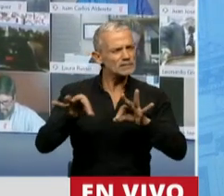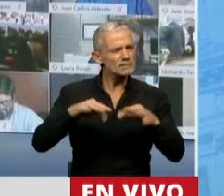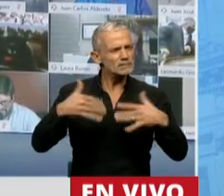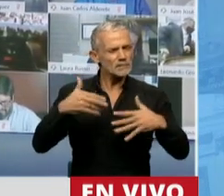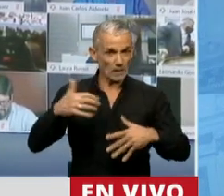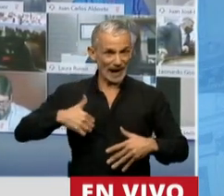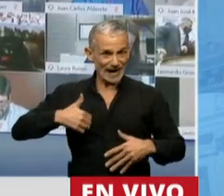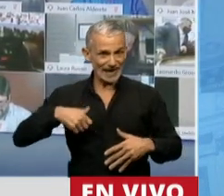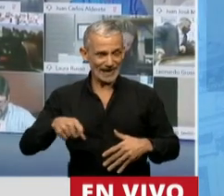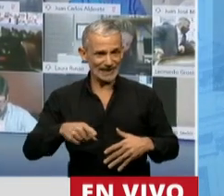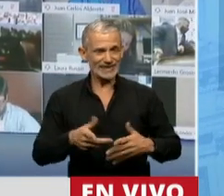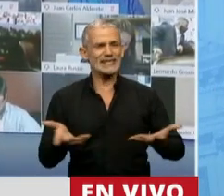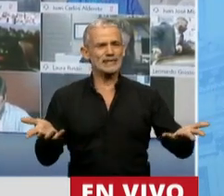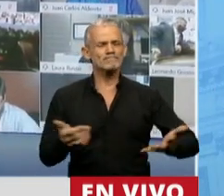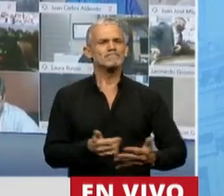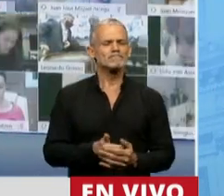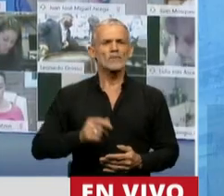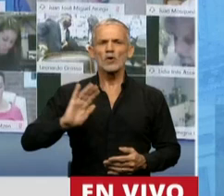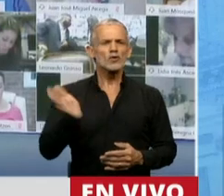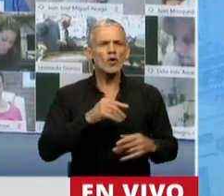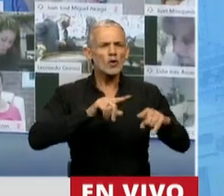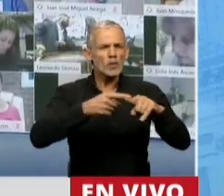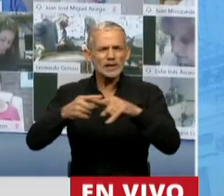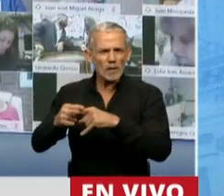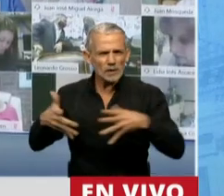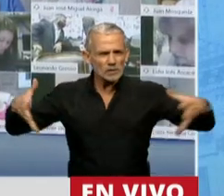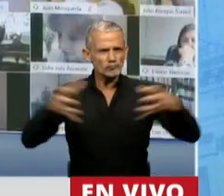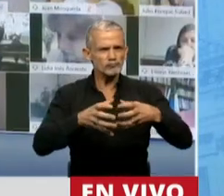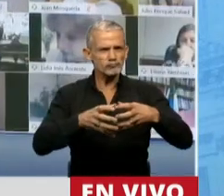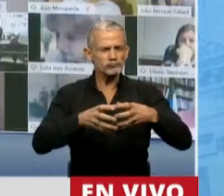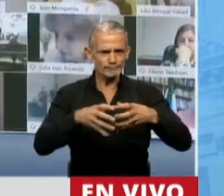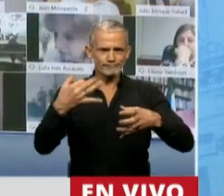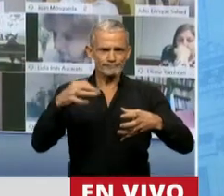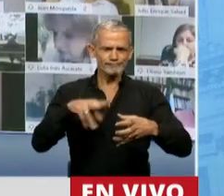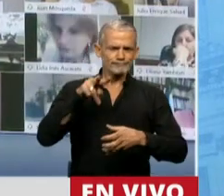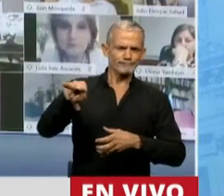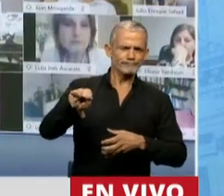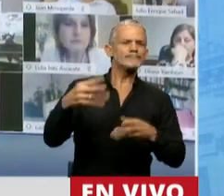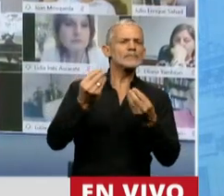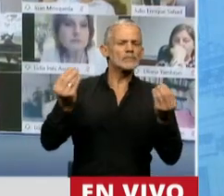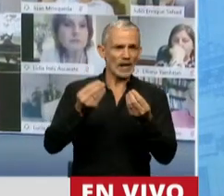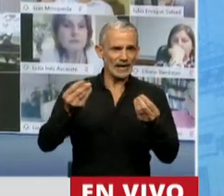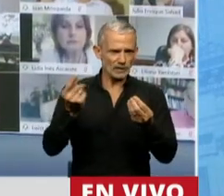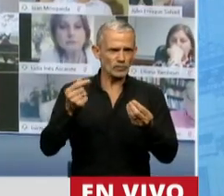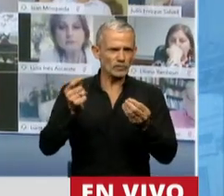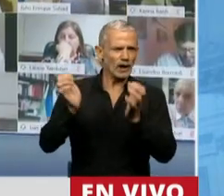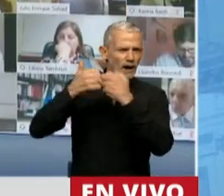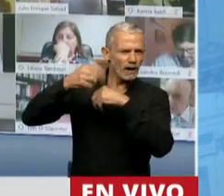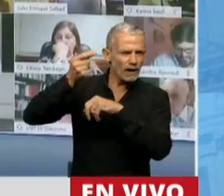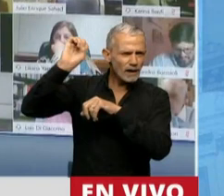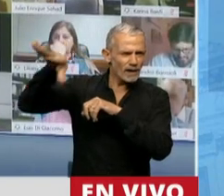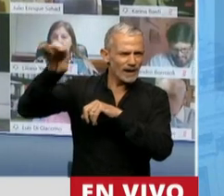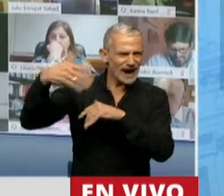para la Argentina y que todas las fuerzas políticas visualicemos lo que significan esas variedades fiscales